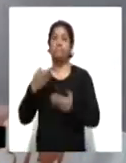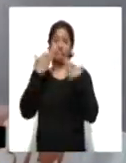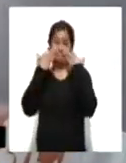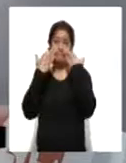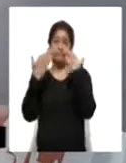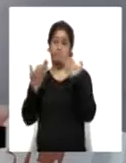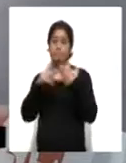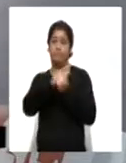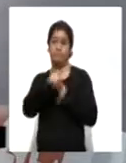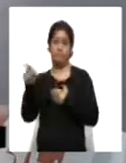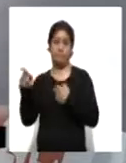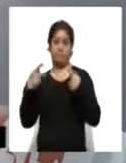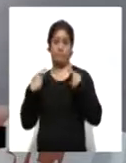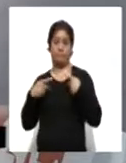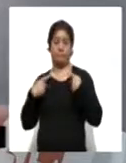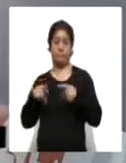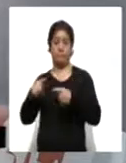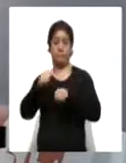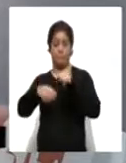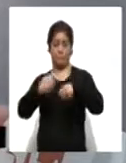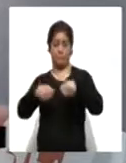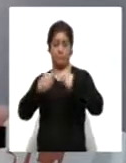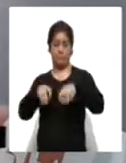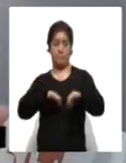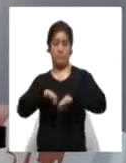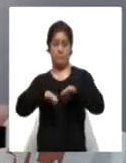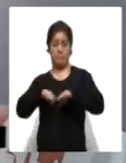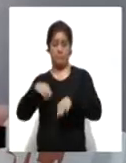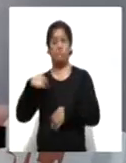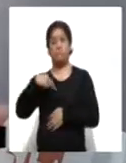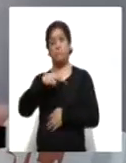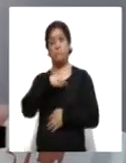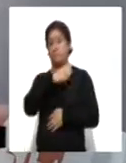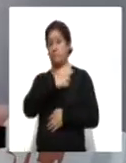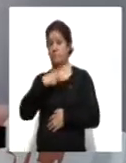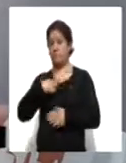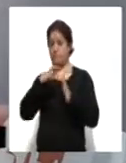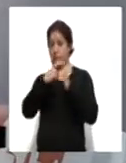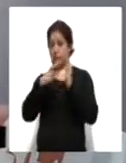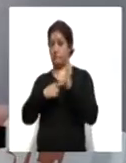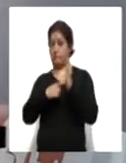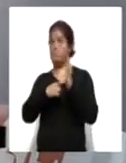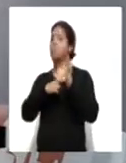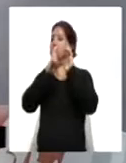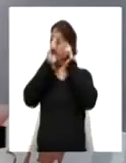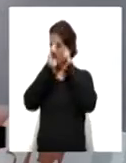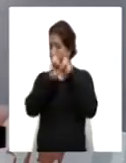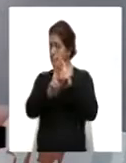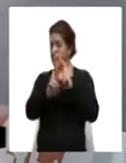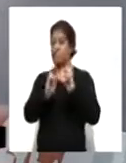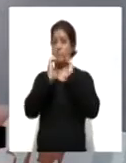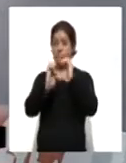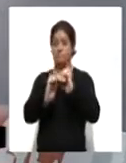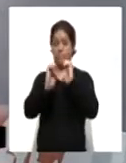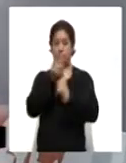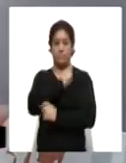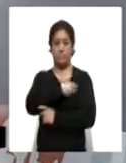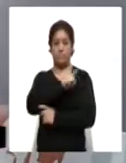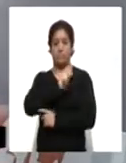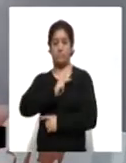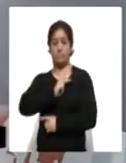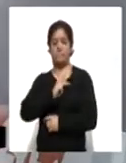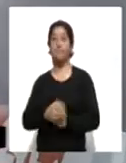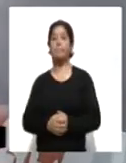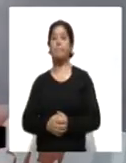están haciendo su trabajo, nosotros como consumidores hay que respetar las reglas y, por supuesto, seguir cuidando de nuestra salud. En otra información,